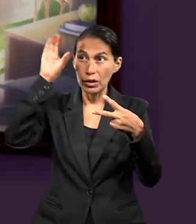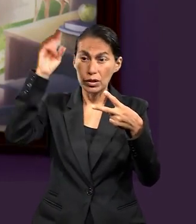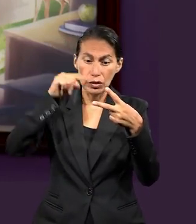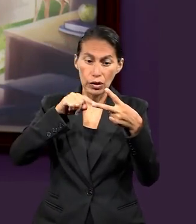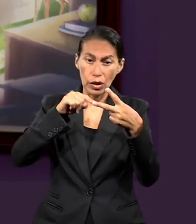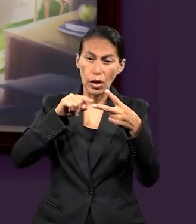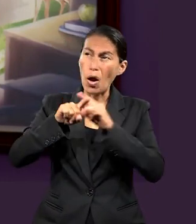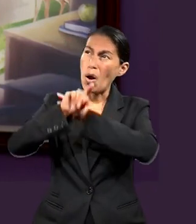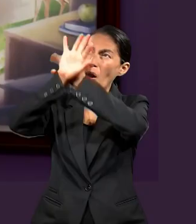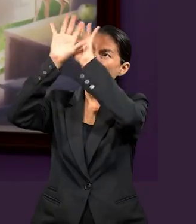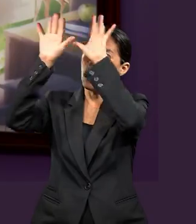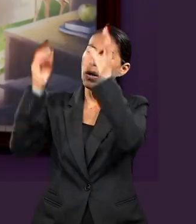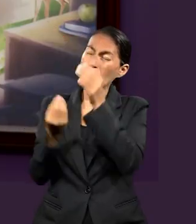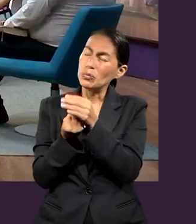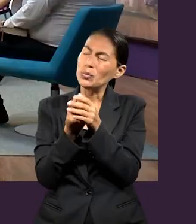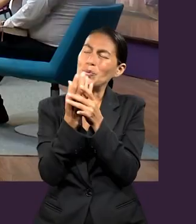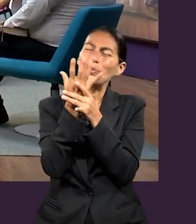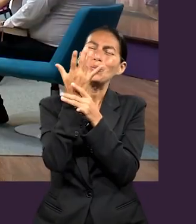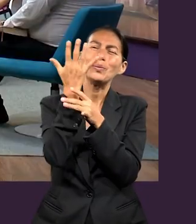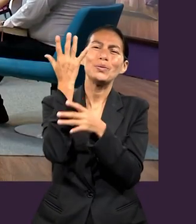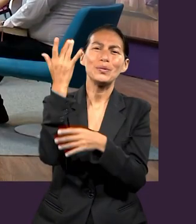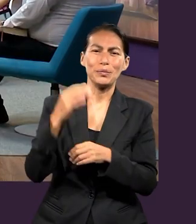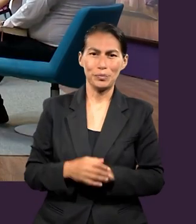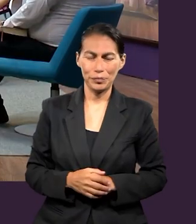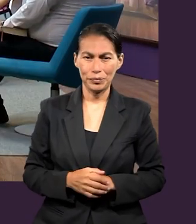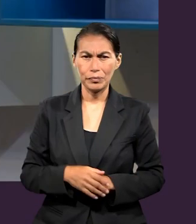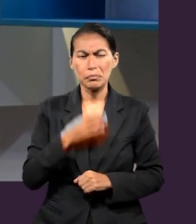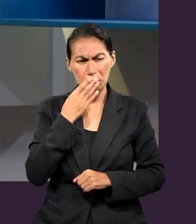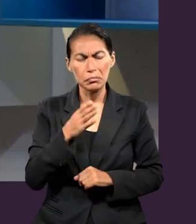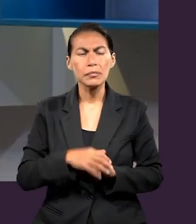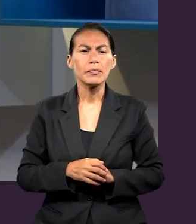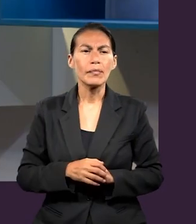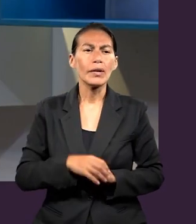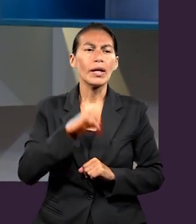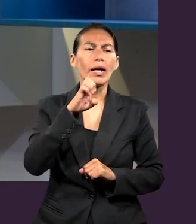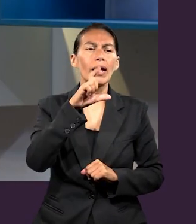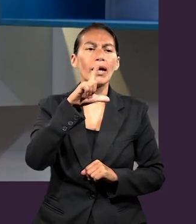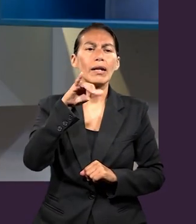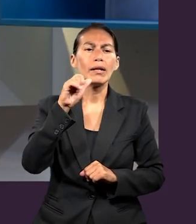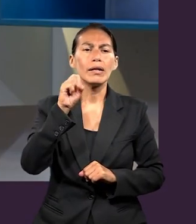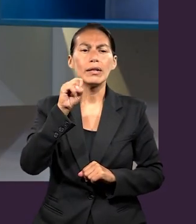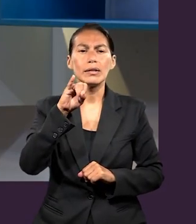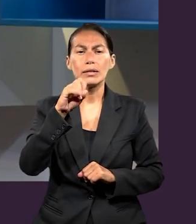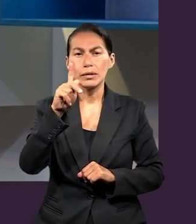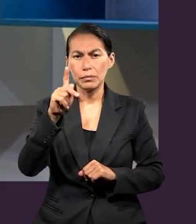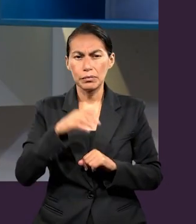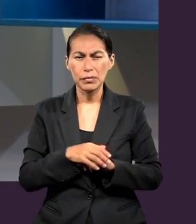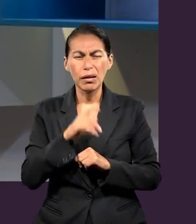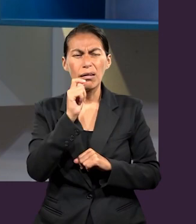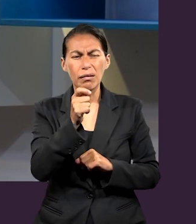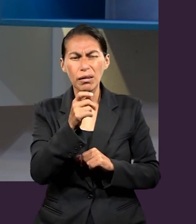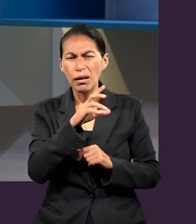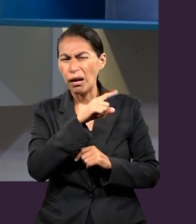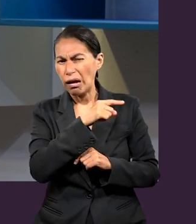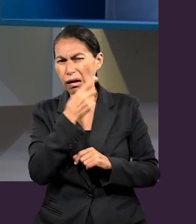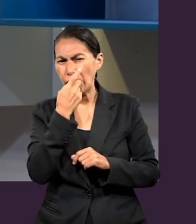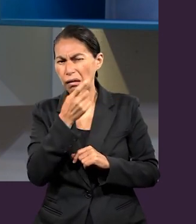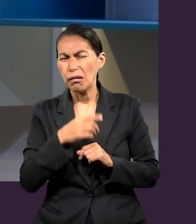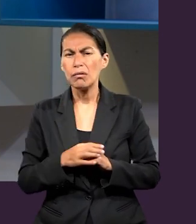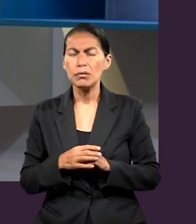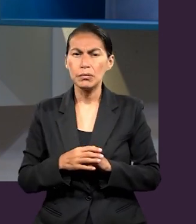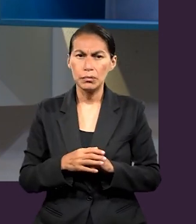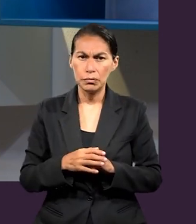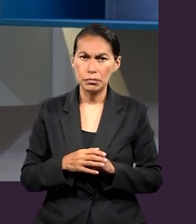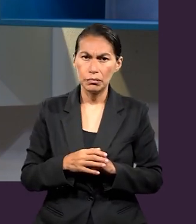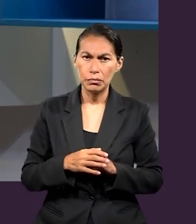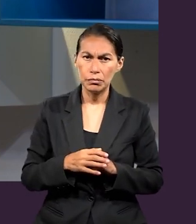una fuente de gloria, ¿verdad? Exactamente. Ahora, muy bien, Elias, ¿qué implicaciones tiene para nosotros esa frase